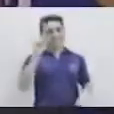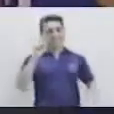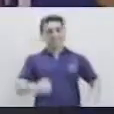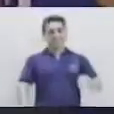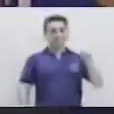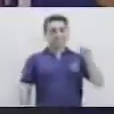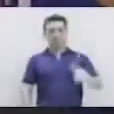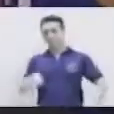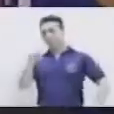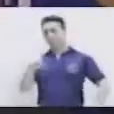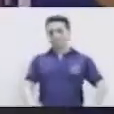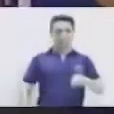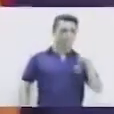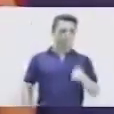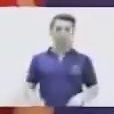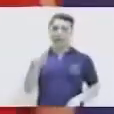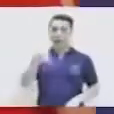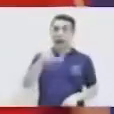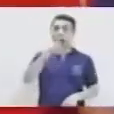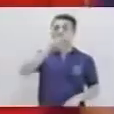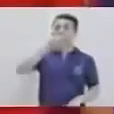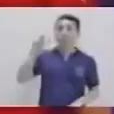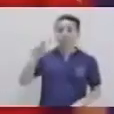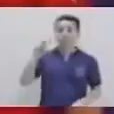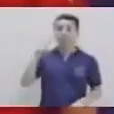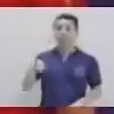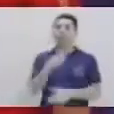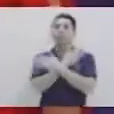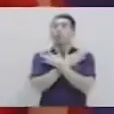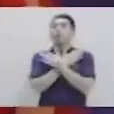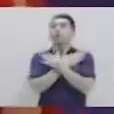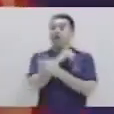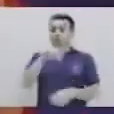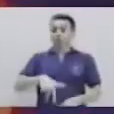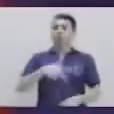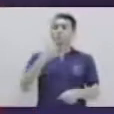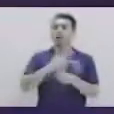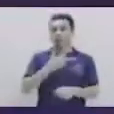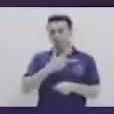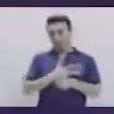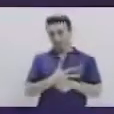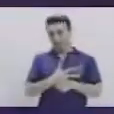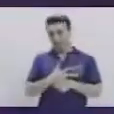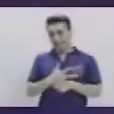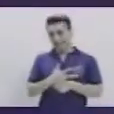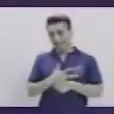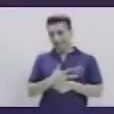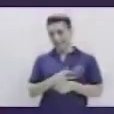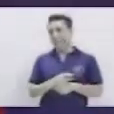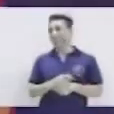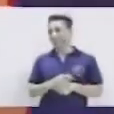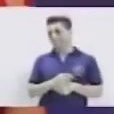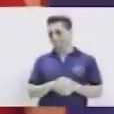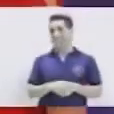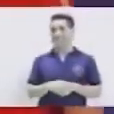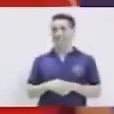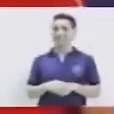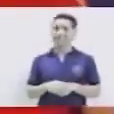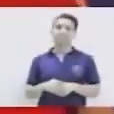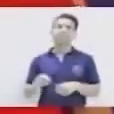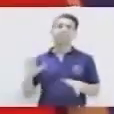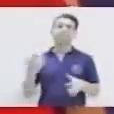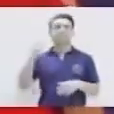septiembre es el mes que cumple años nuestra querida patria Guatemala, ¿sí? ¿Y